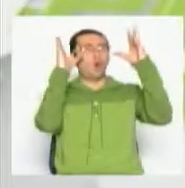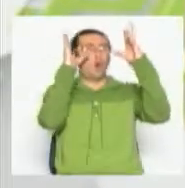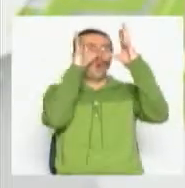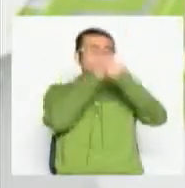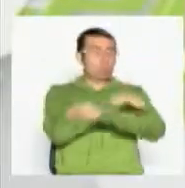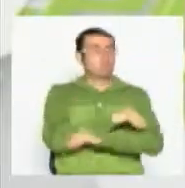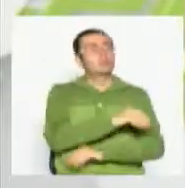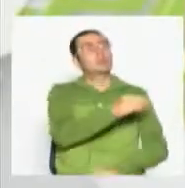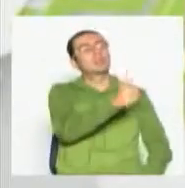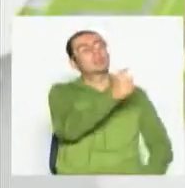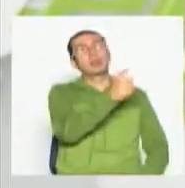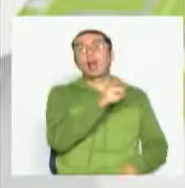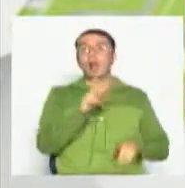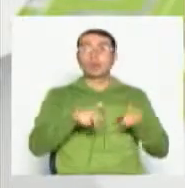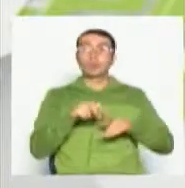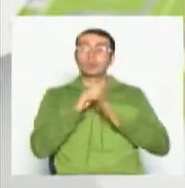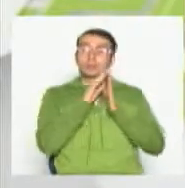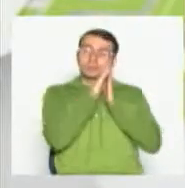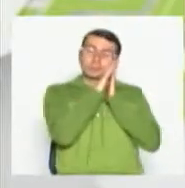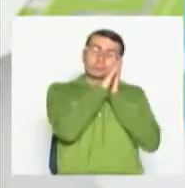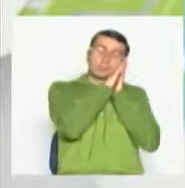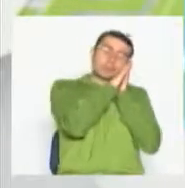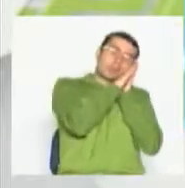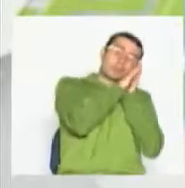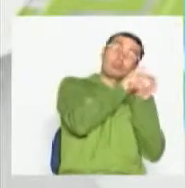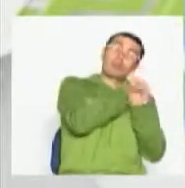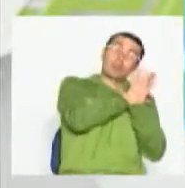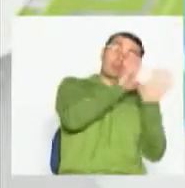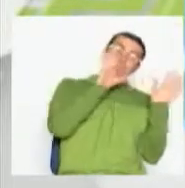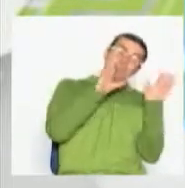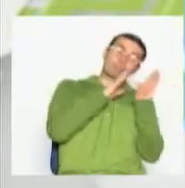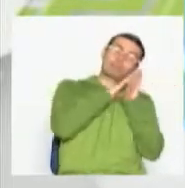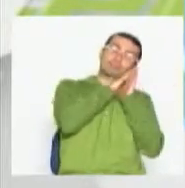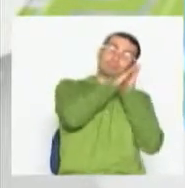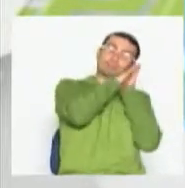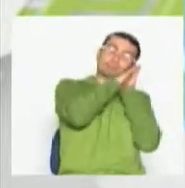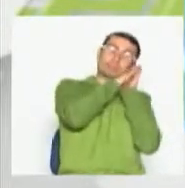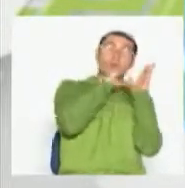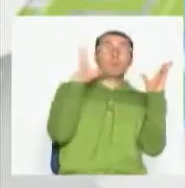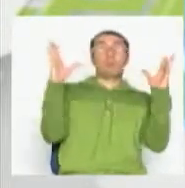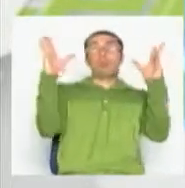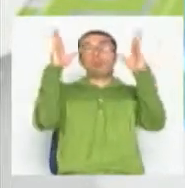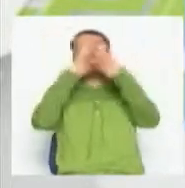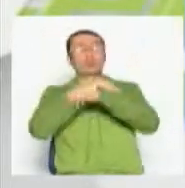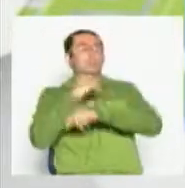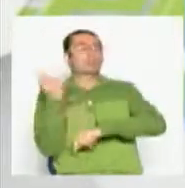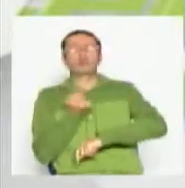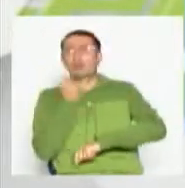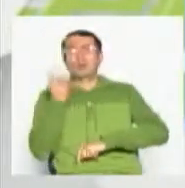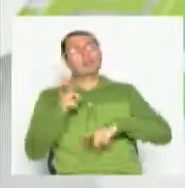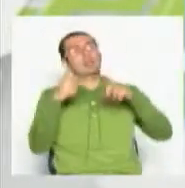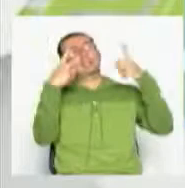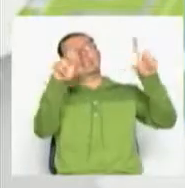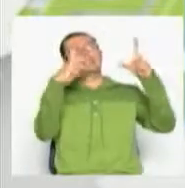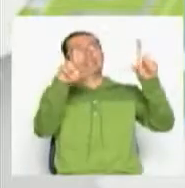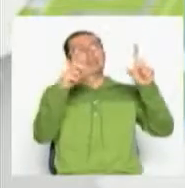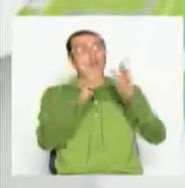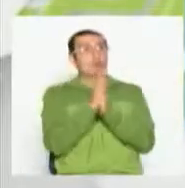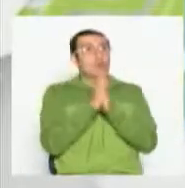duermen en el día y en la noche ven televisión, y estos son catalogados como teleadictos.